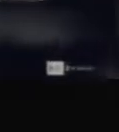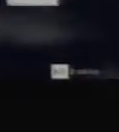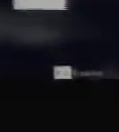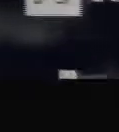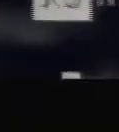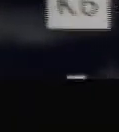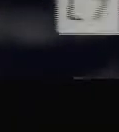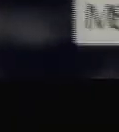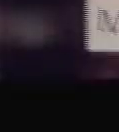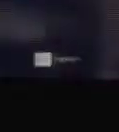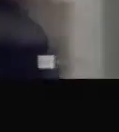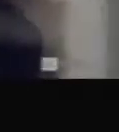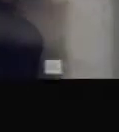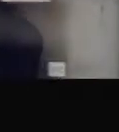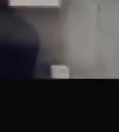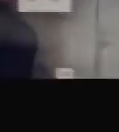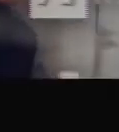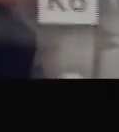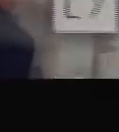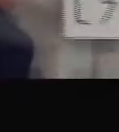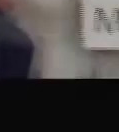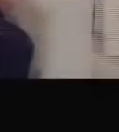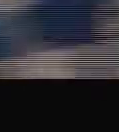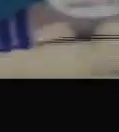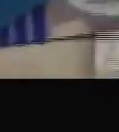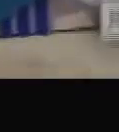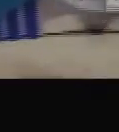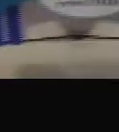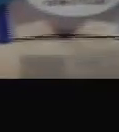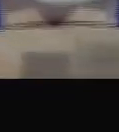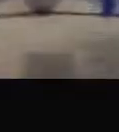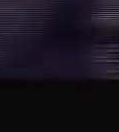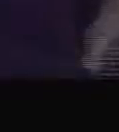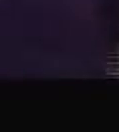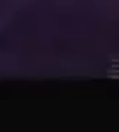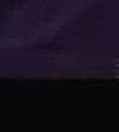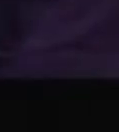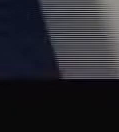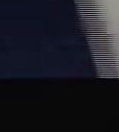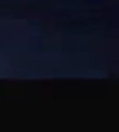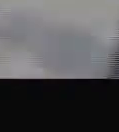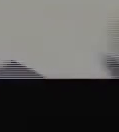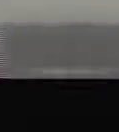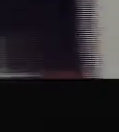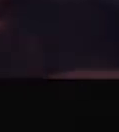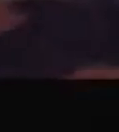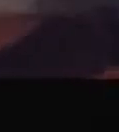Revista especial informativa de lunes a viernes de 5 a 6 de la tarde.